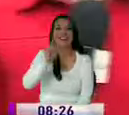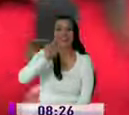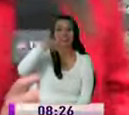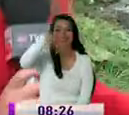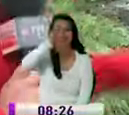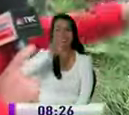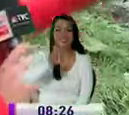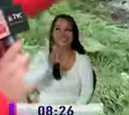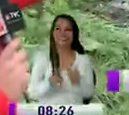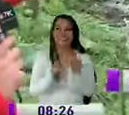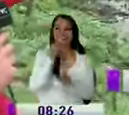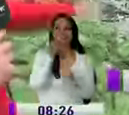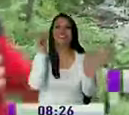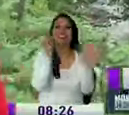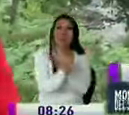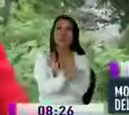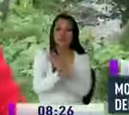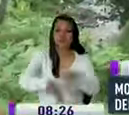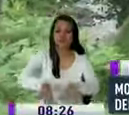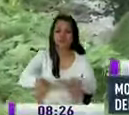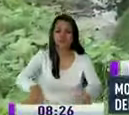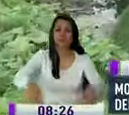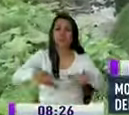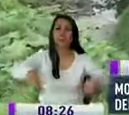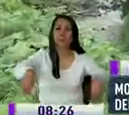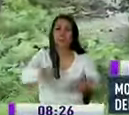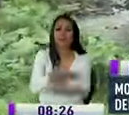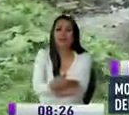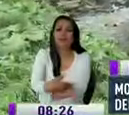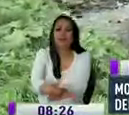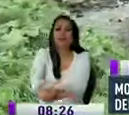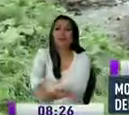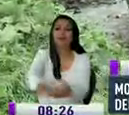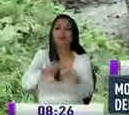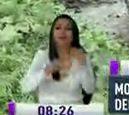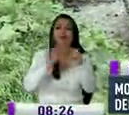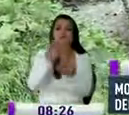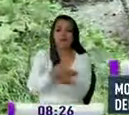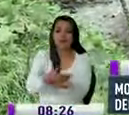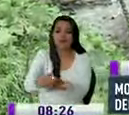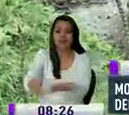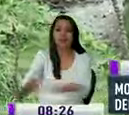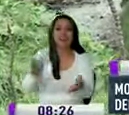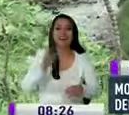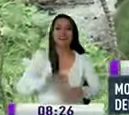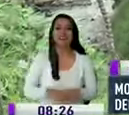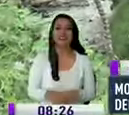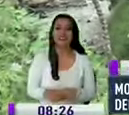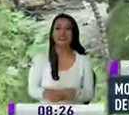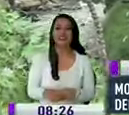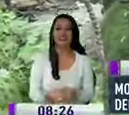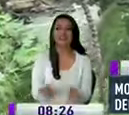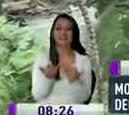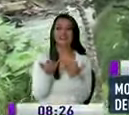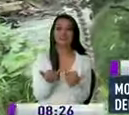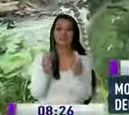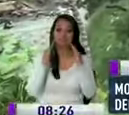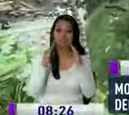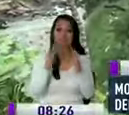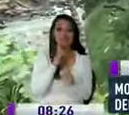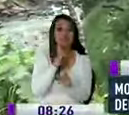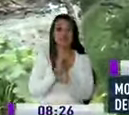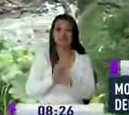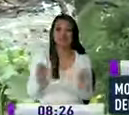los moradores denuncian que esos montículos de tierra fueron dejados en el lugar hacia algunos días y obviamente su preocupación es que esos